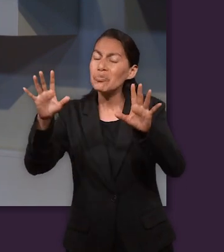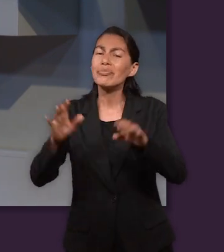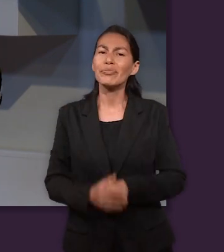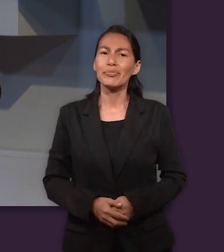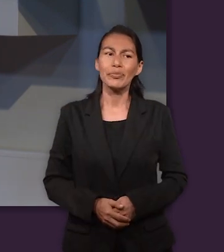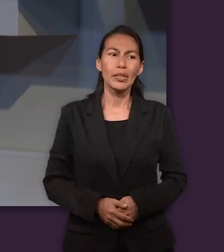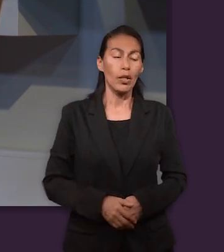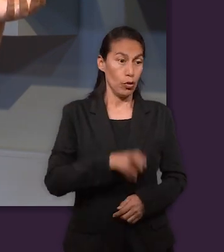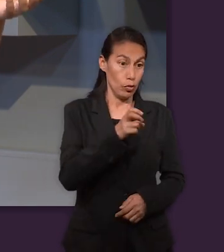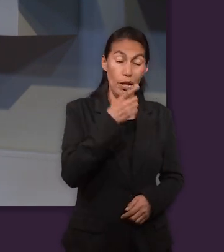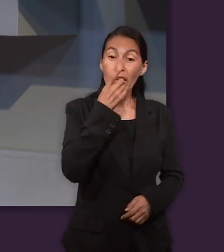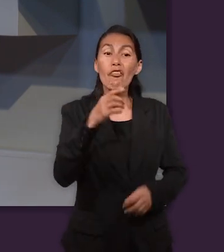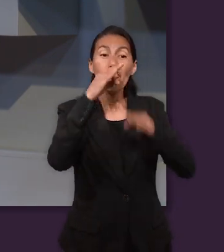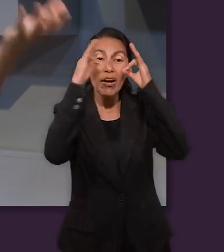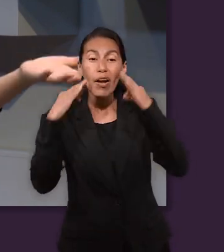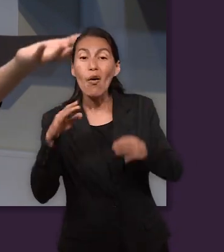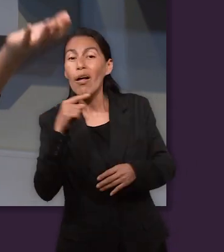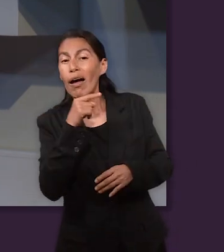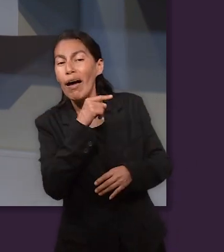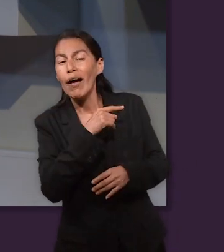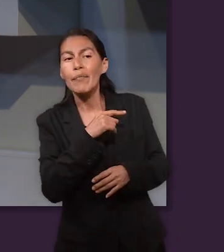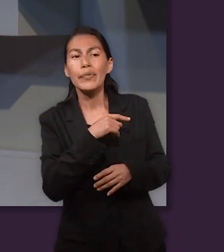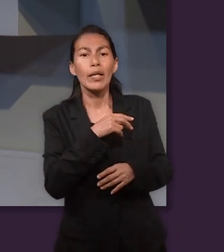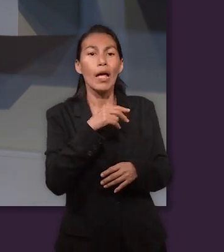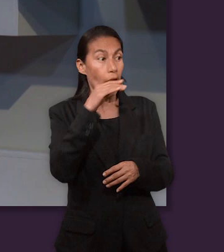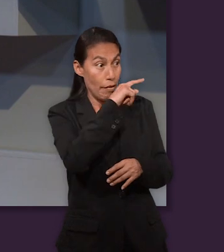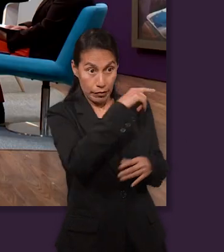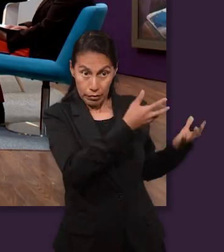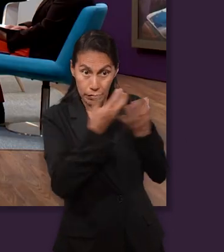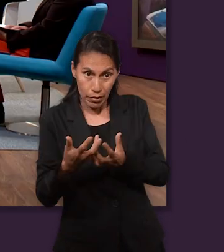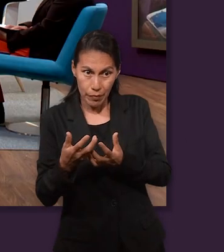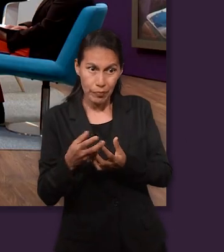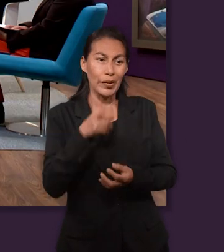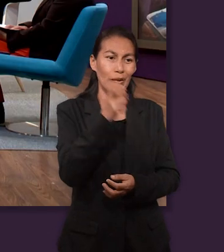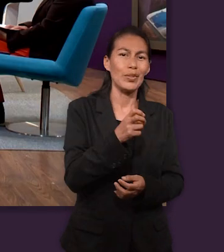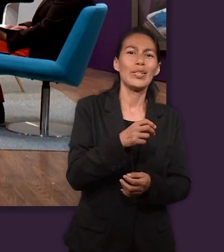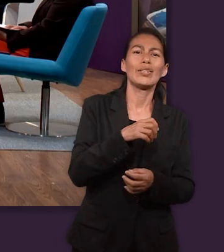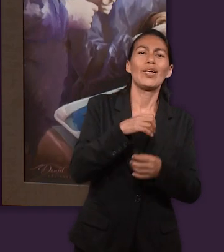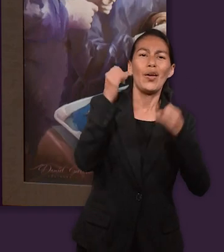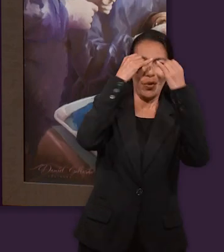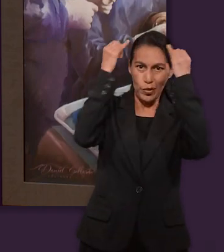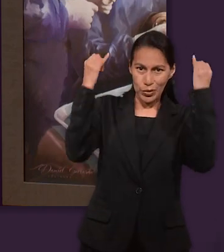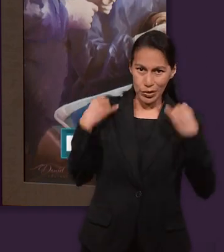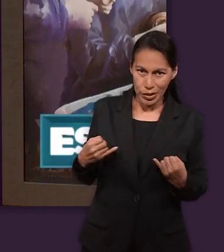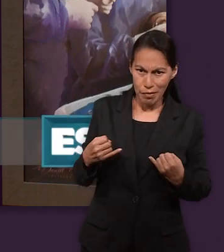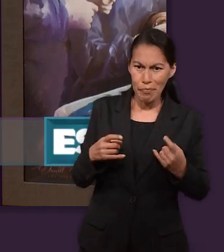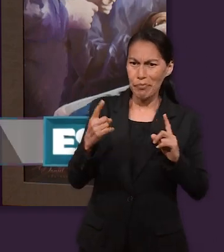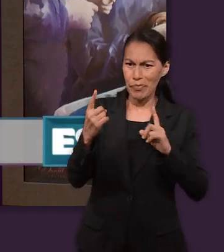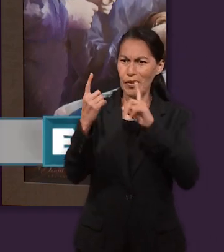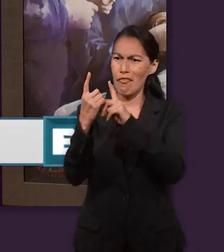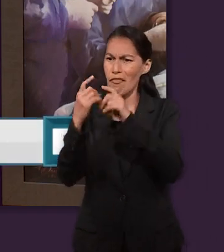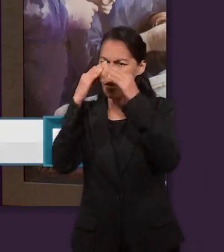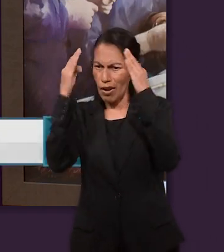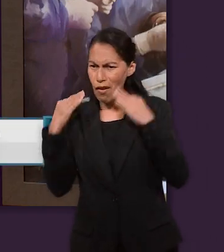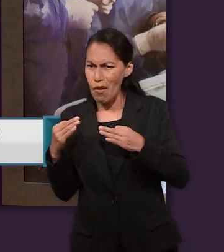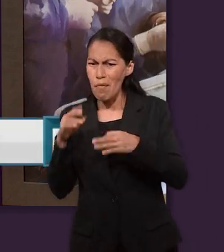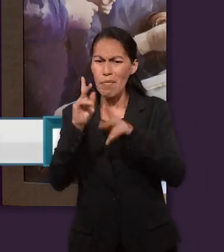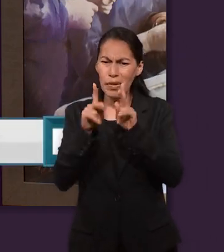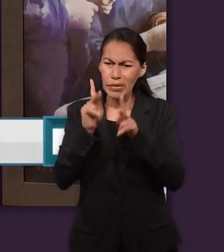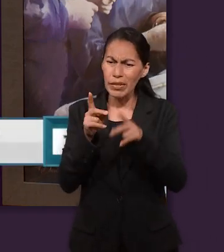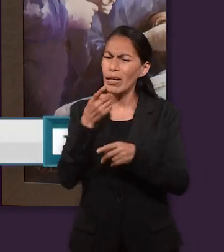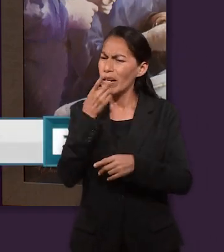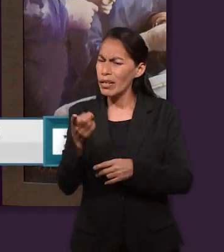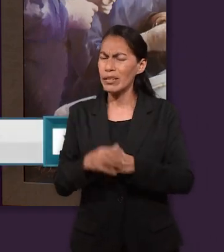José llega ante el faraón y el faraón le pide que interprete los sueños. Sí, podemos ver que realmente José interpreta el sueño,